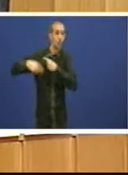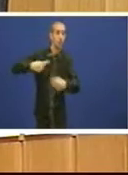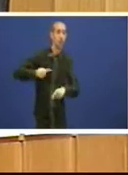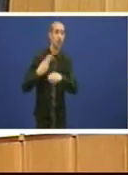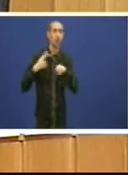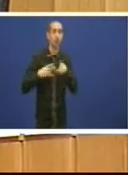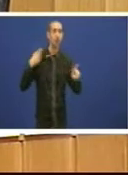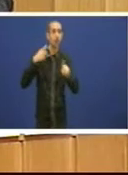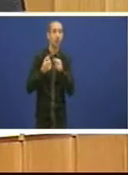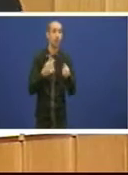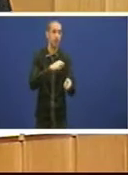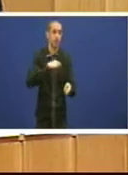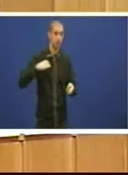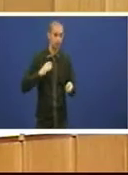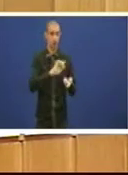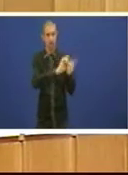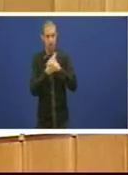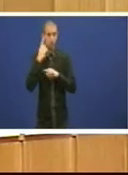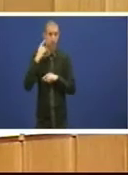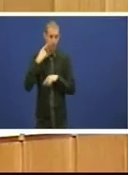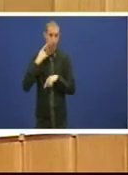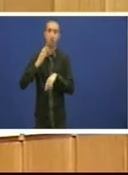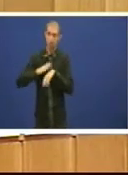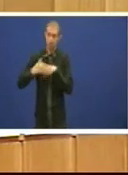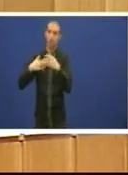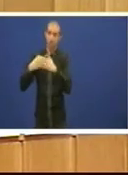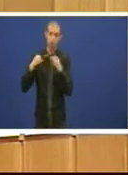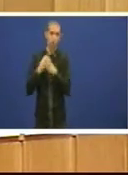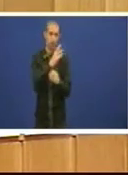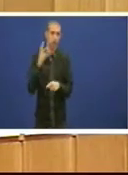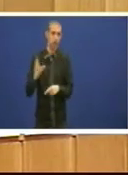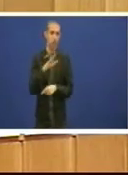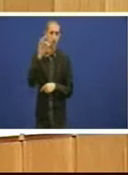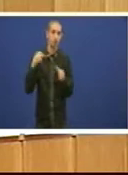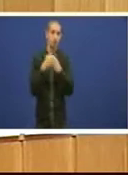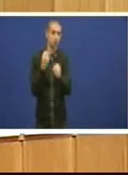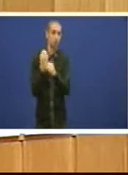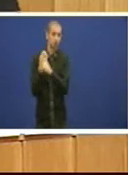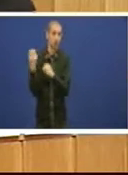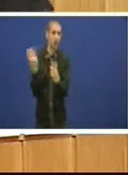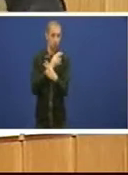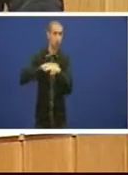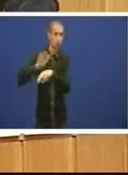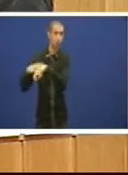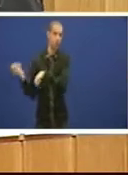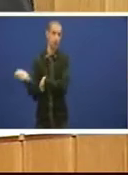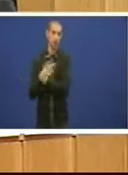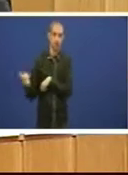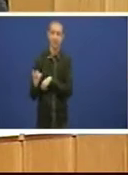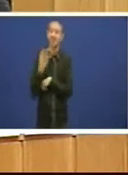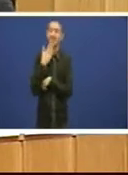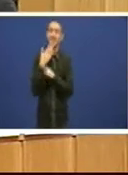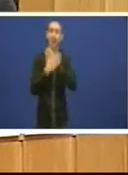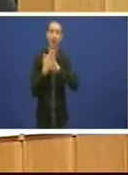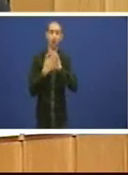privatización, de bancarización acometidas polo Partido Popular e polo Partido Socialista. Cando falamos da obra social